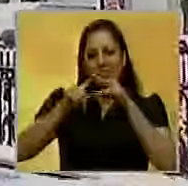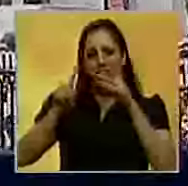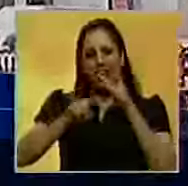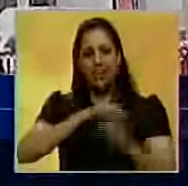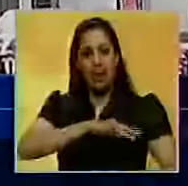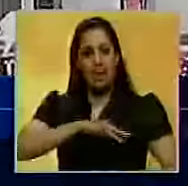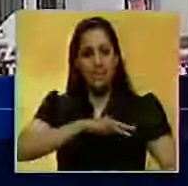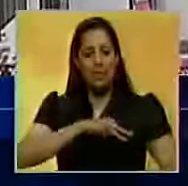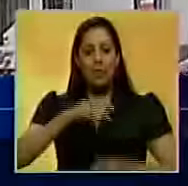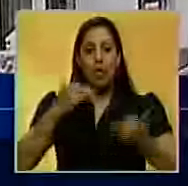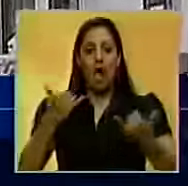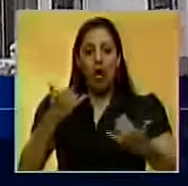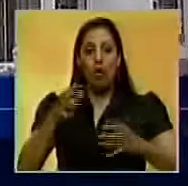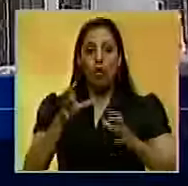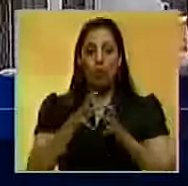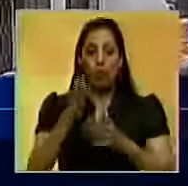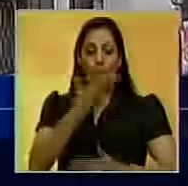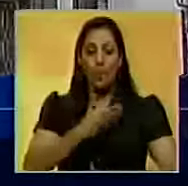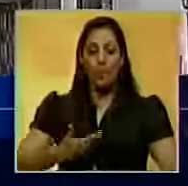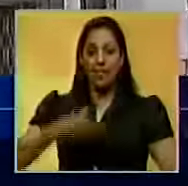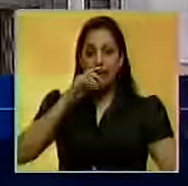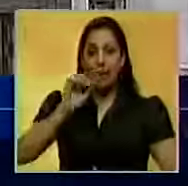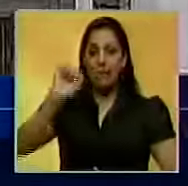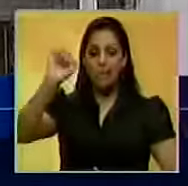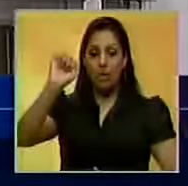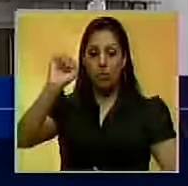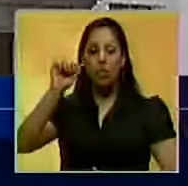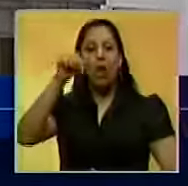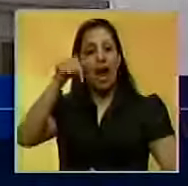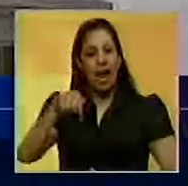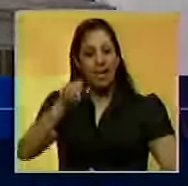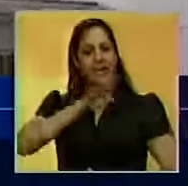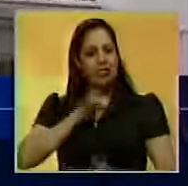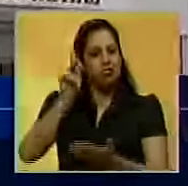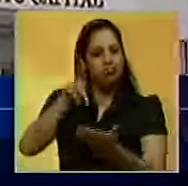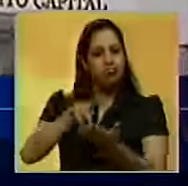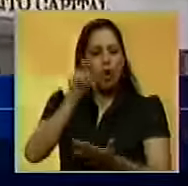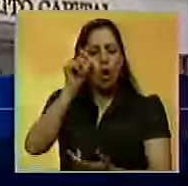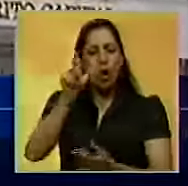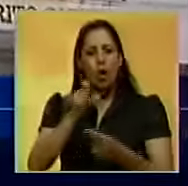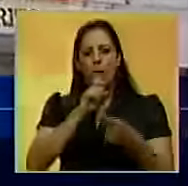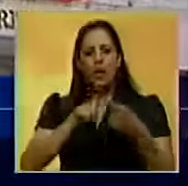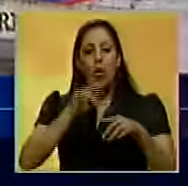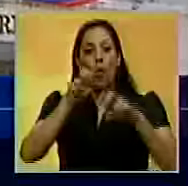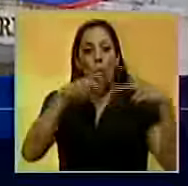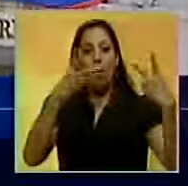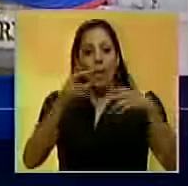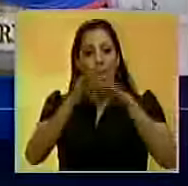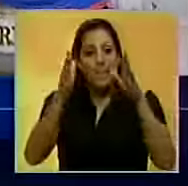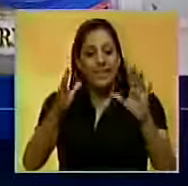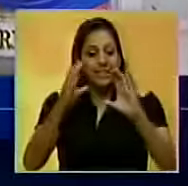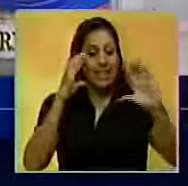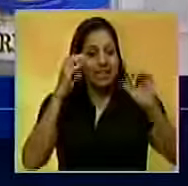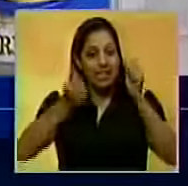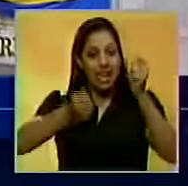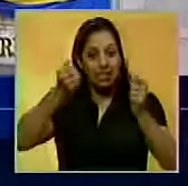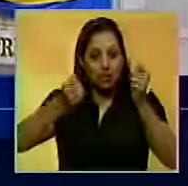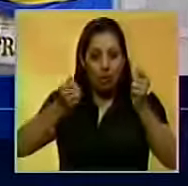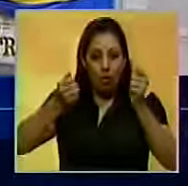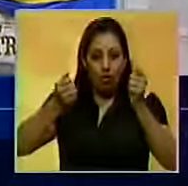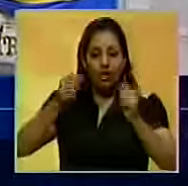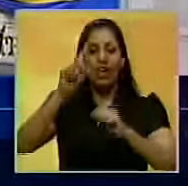miembros del tren ejecutivo del presidente Nicolás Maduro. Aquí se encuentra Ricardo Molina, nuevo ministro de Transporte